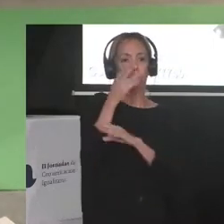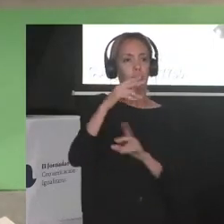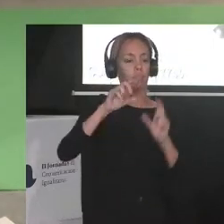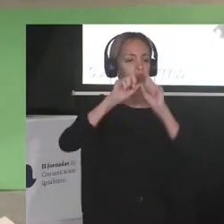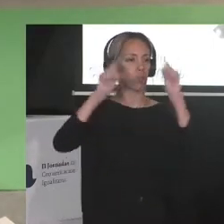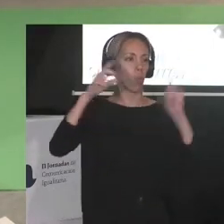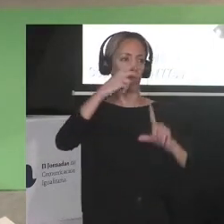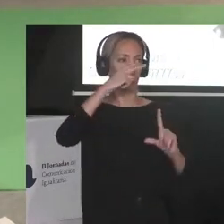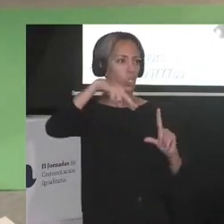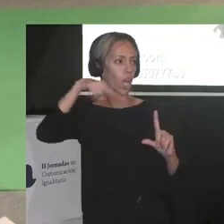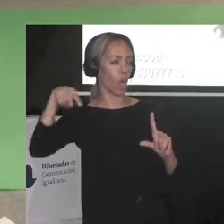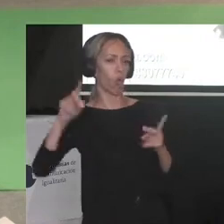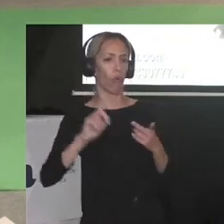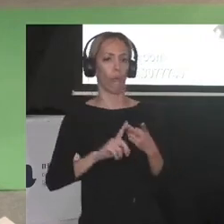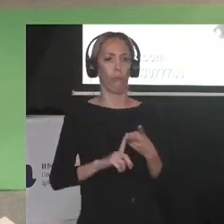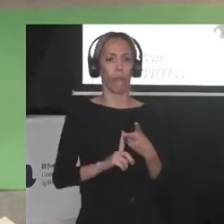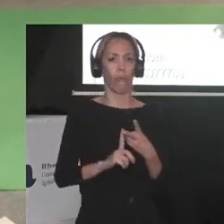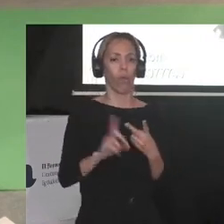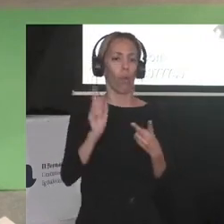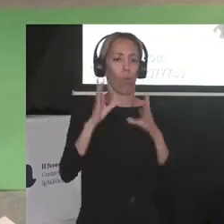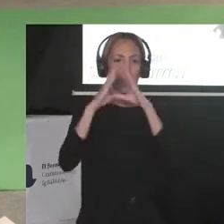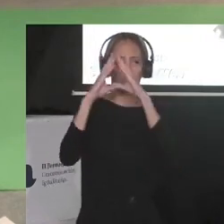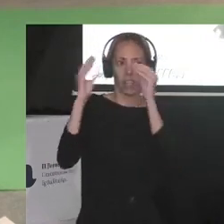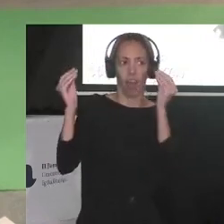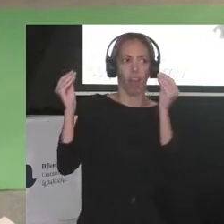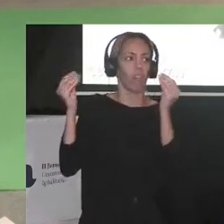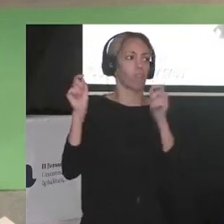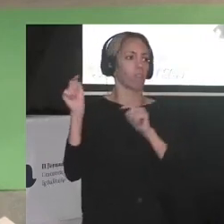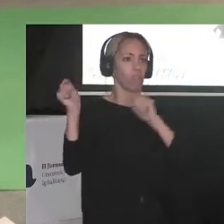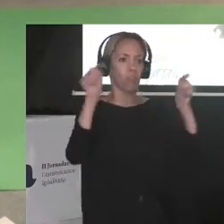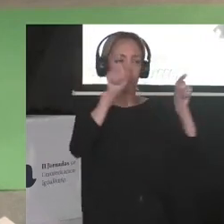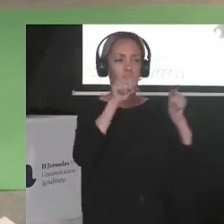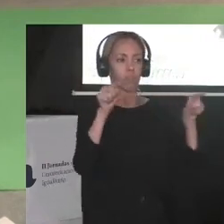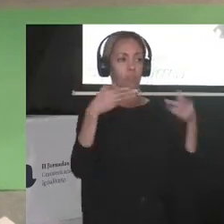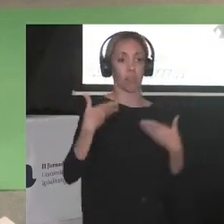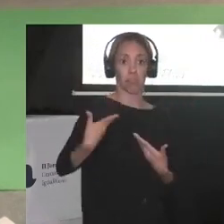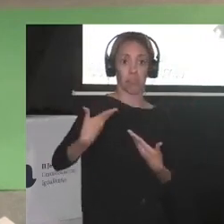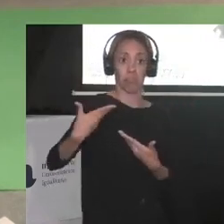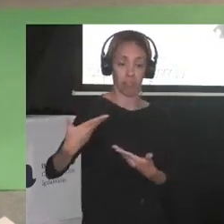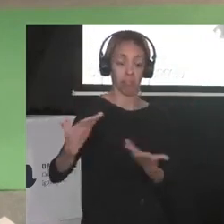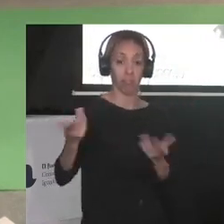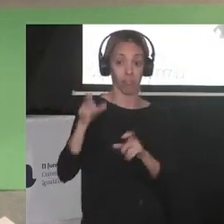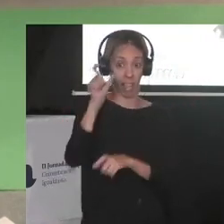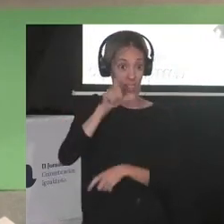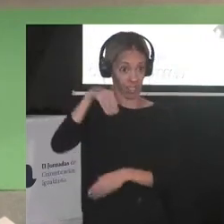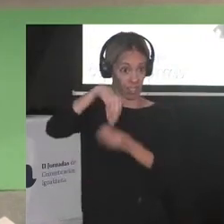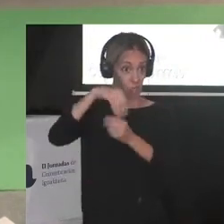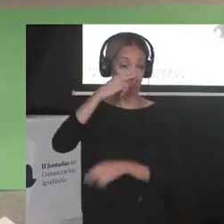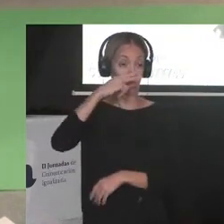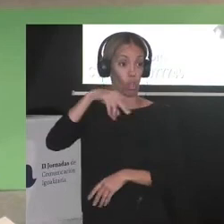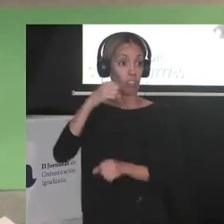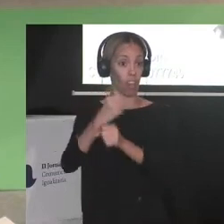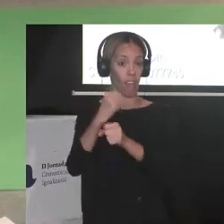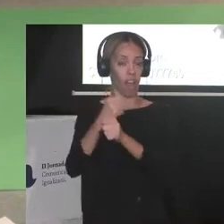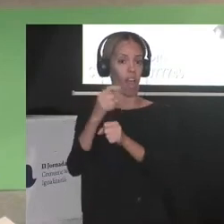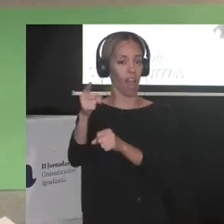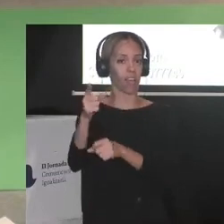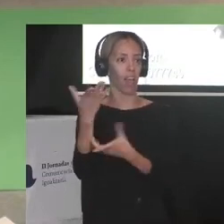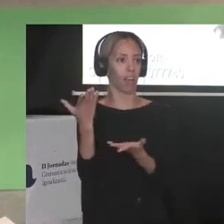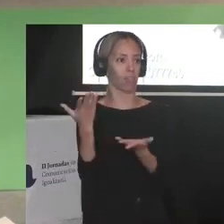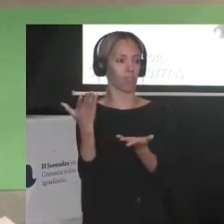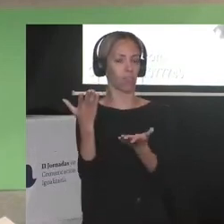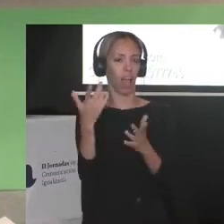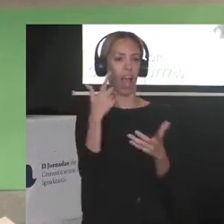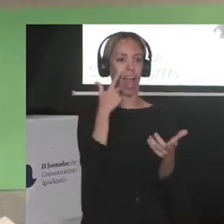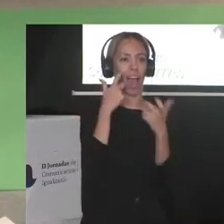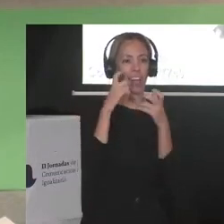o en universidades, la gente del museo, con una buena colección